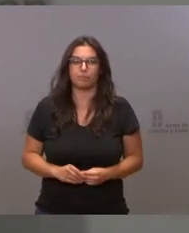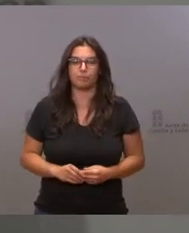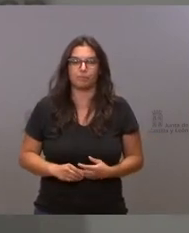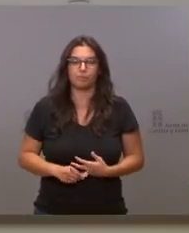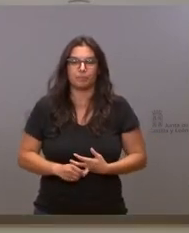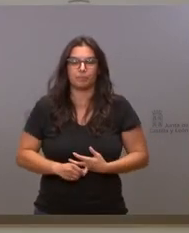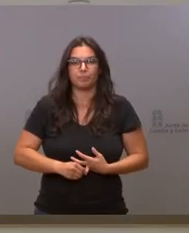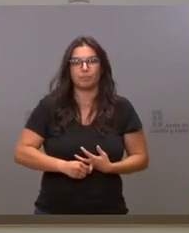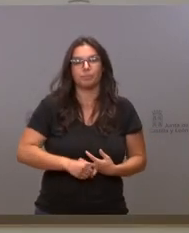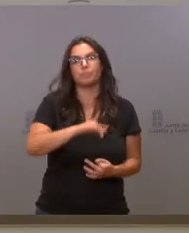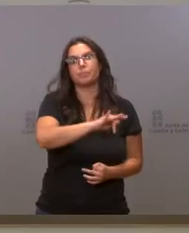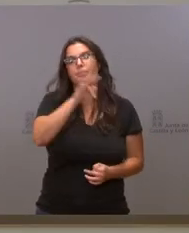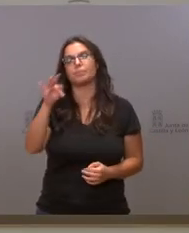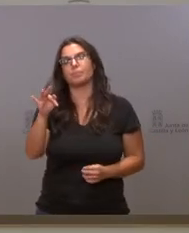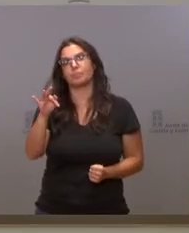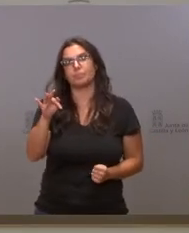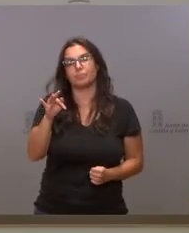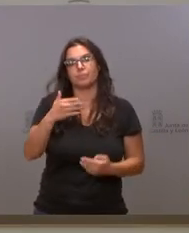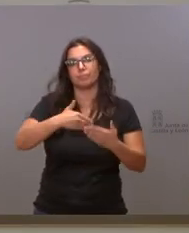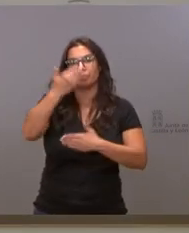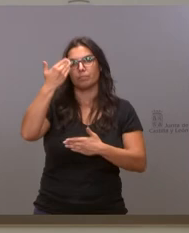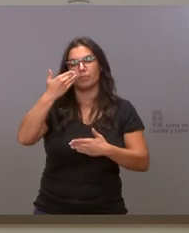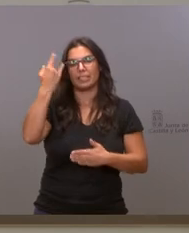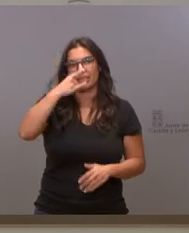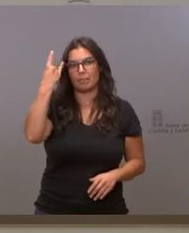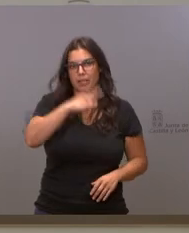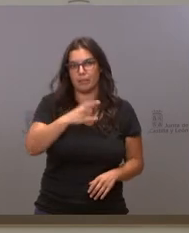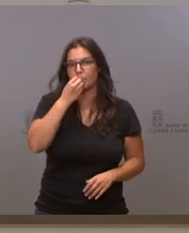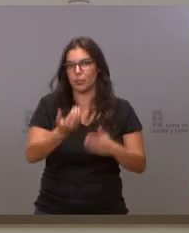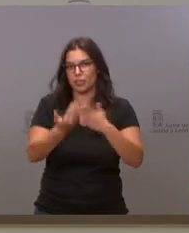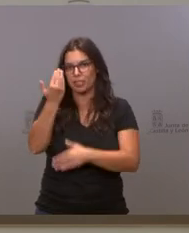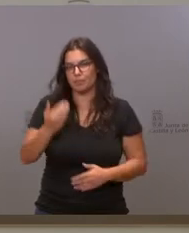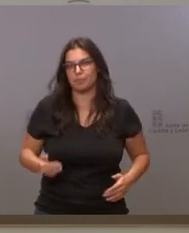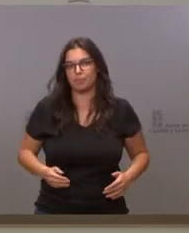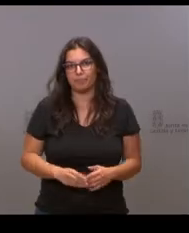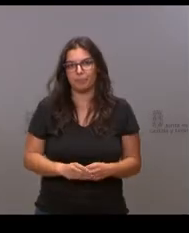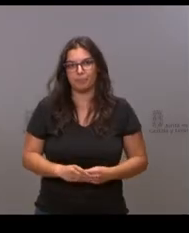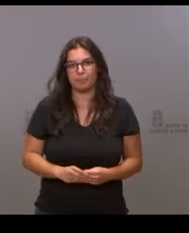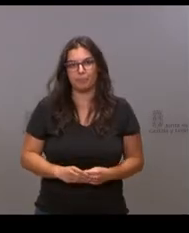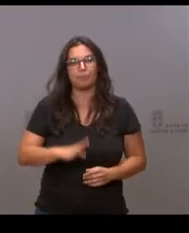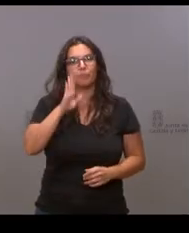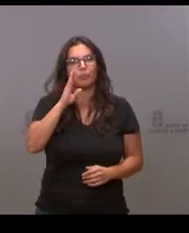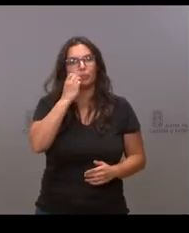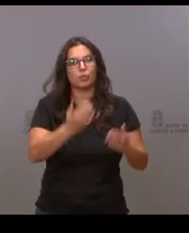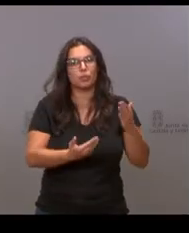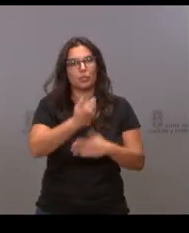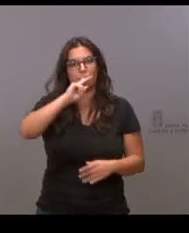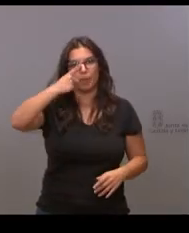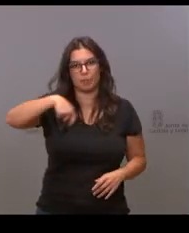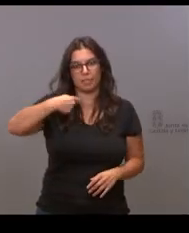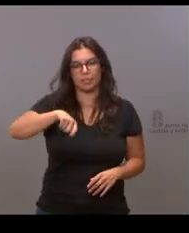Es el turno ya de Javier Hernández de la Gaceta de Salamanca. Buenos días Javier. Hola, buenos días vicepresidente.